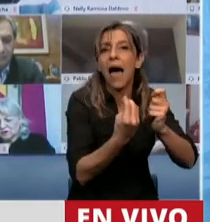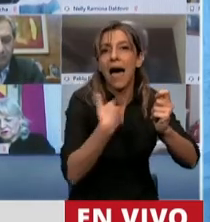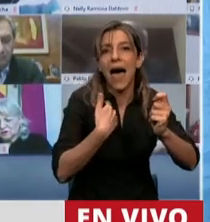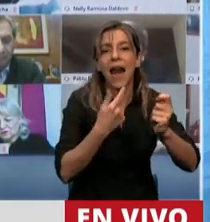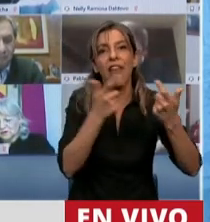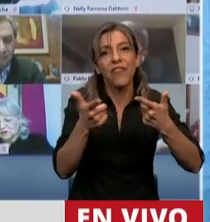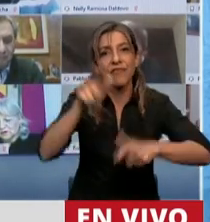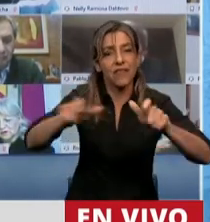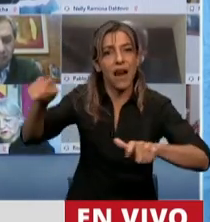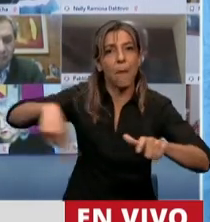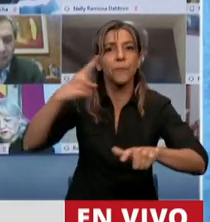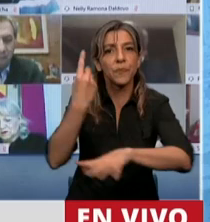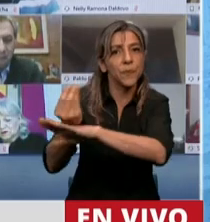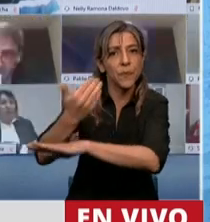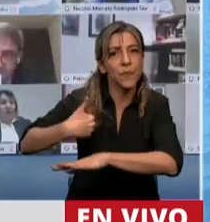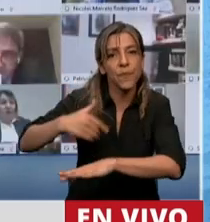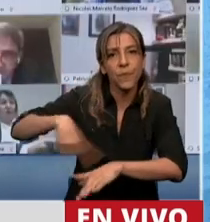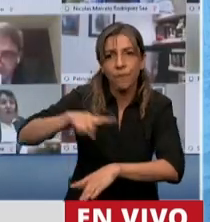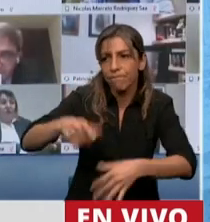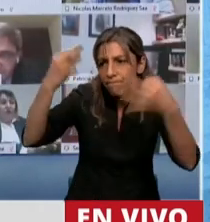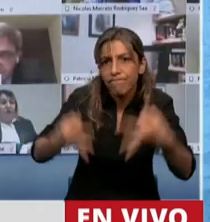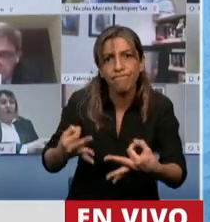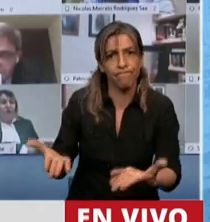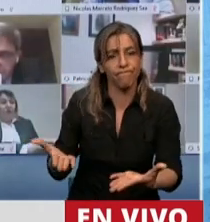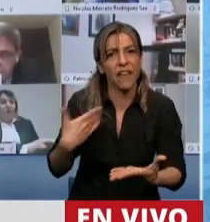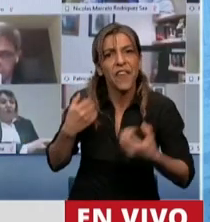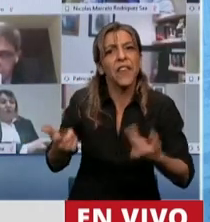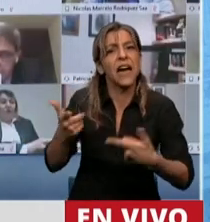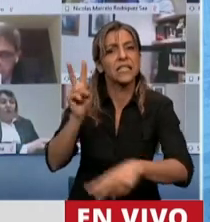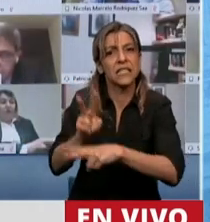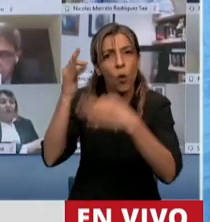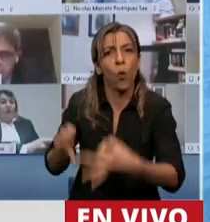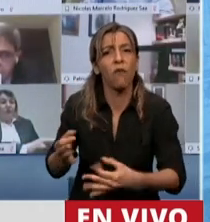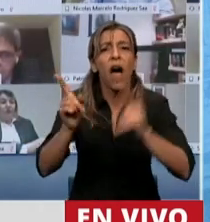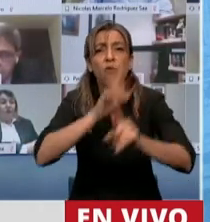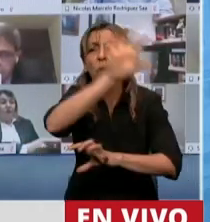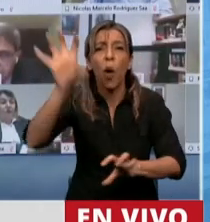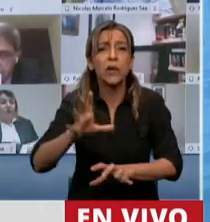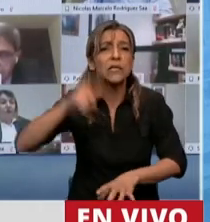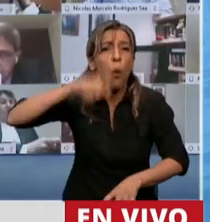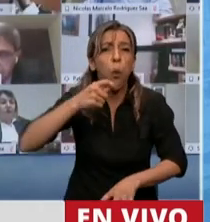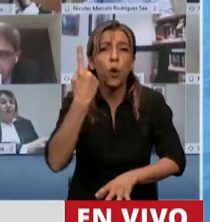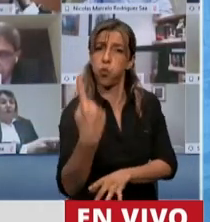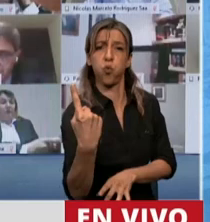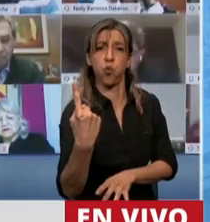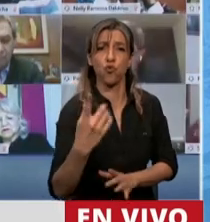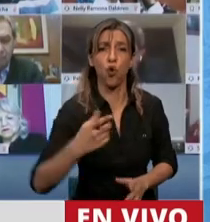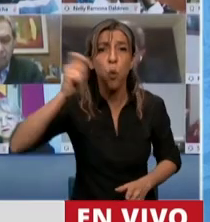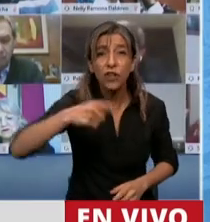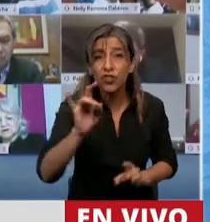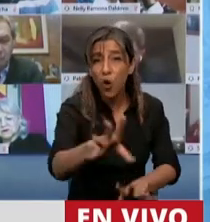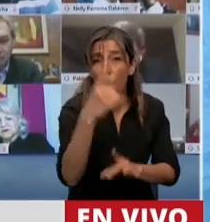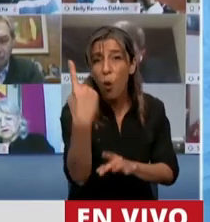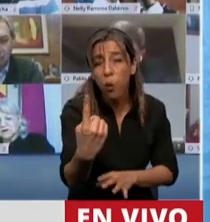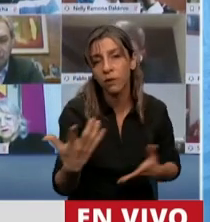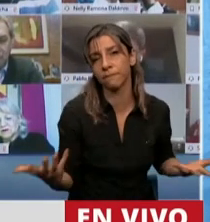provincias enteras que tienen un solo juez federal uno solo diputado que atiende todas esas competencias e incluye